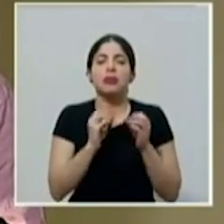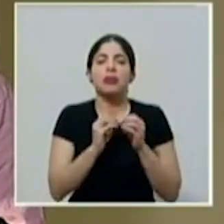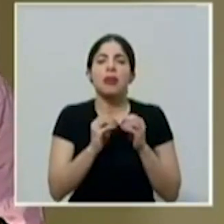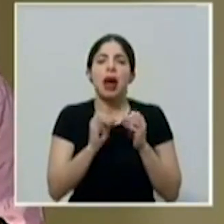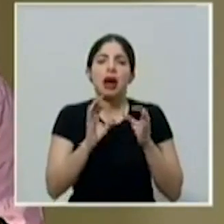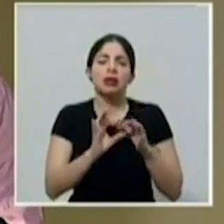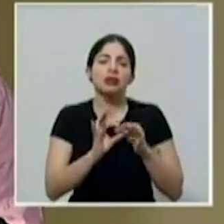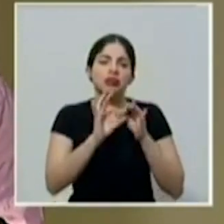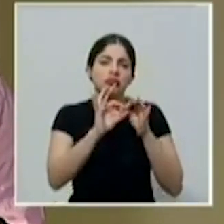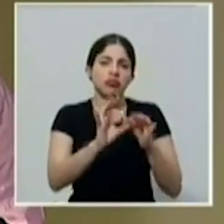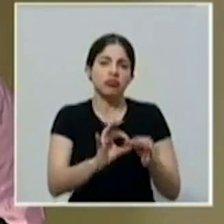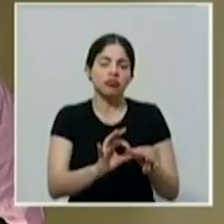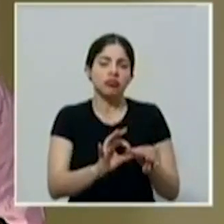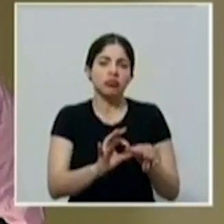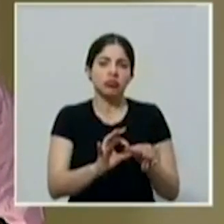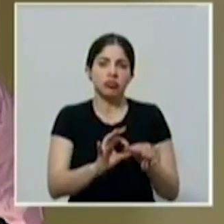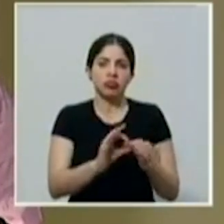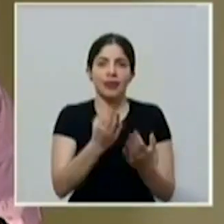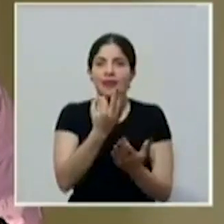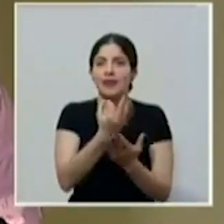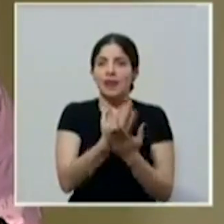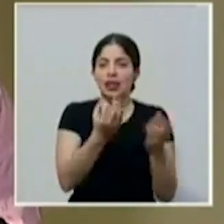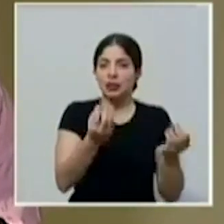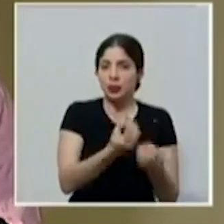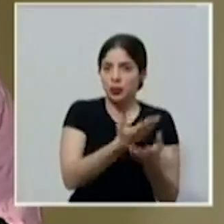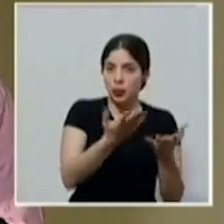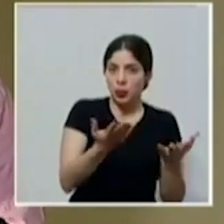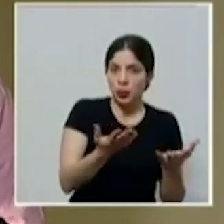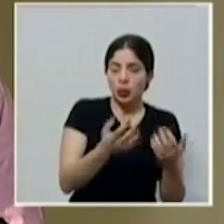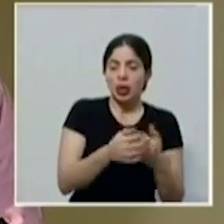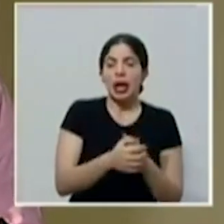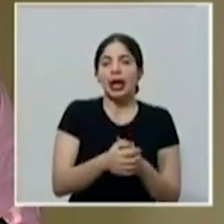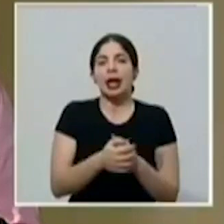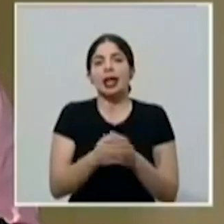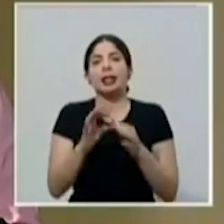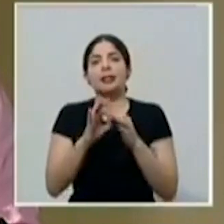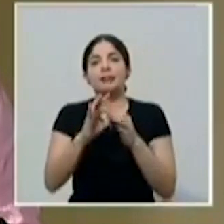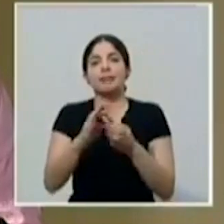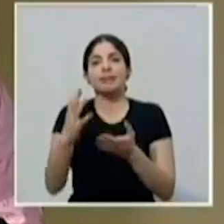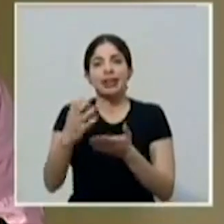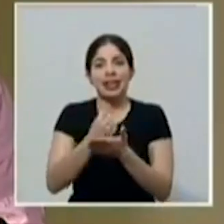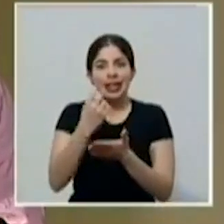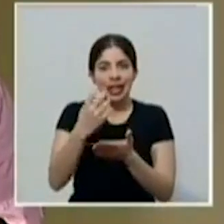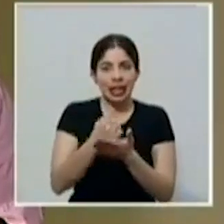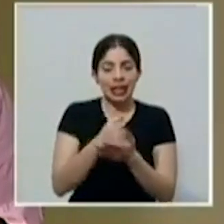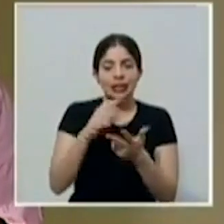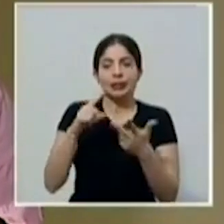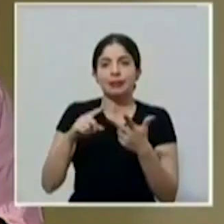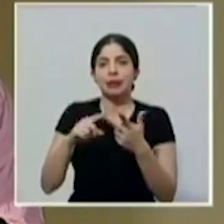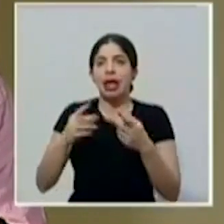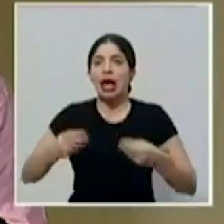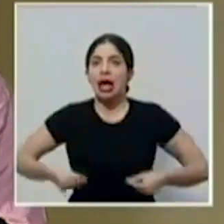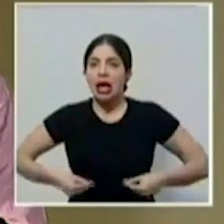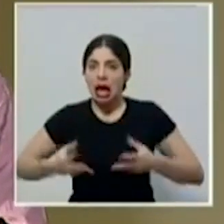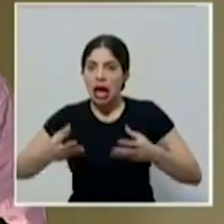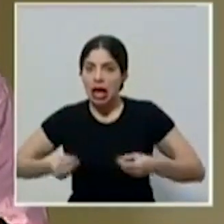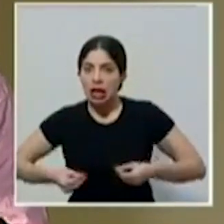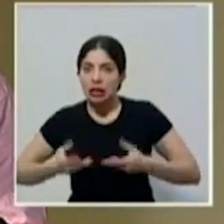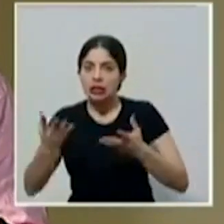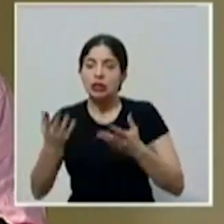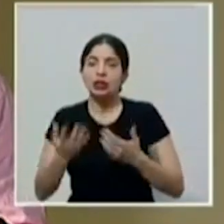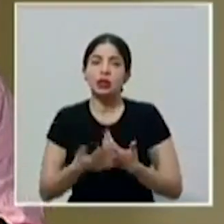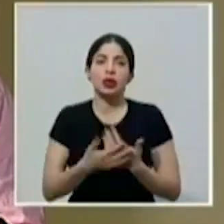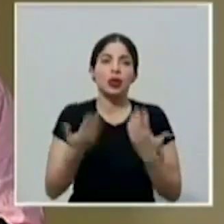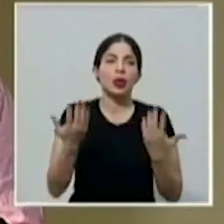ver con las finanzas públicas, que tienen que ver con ingresos, que tienen que ver con el gasto, que tienen que